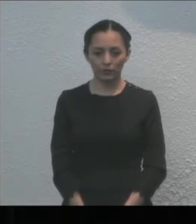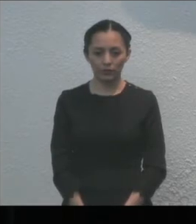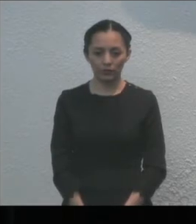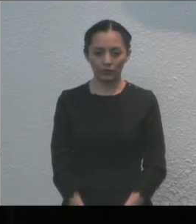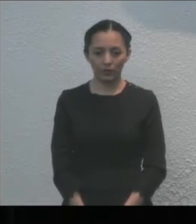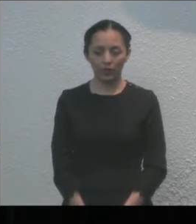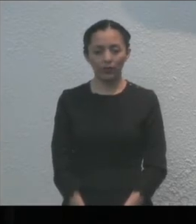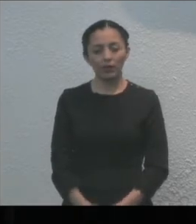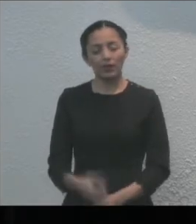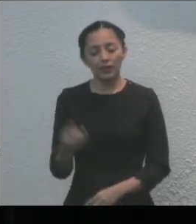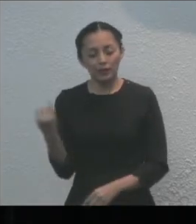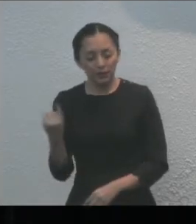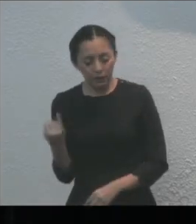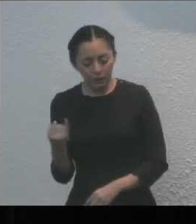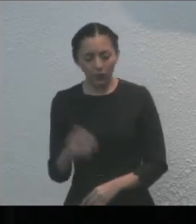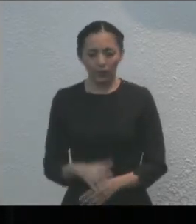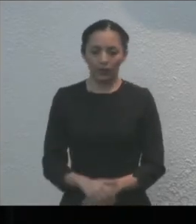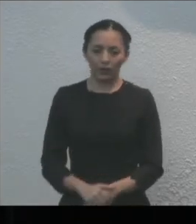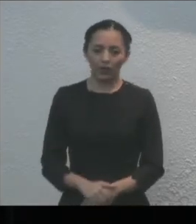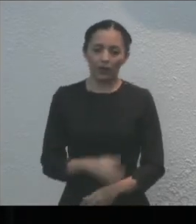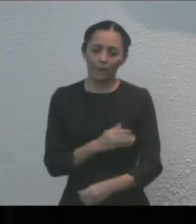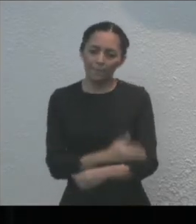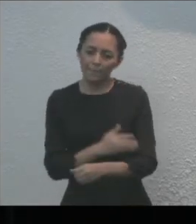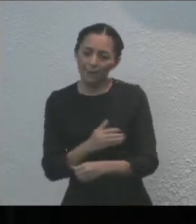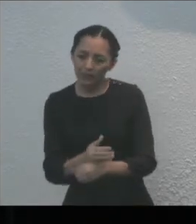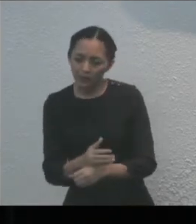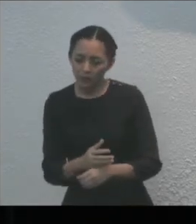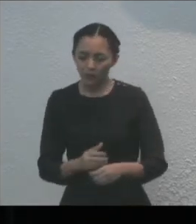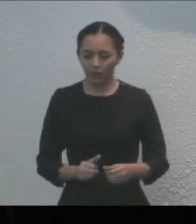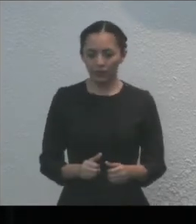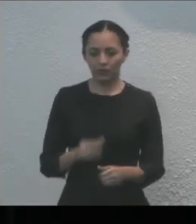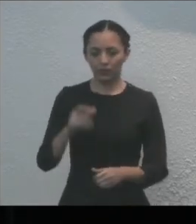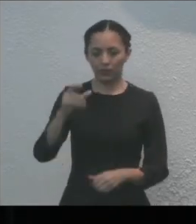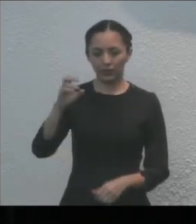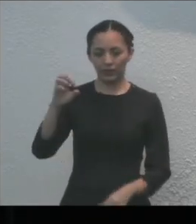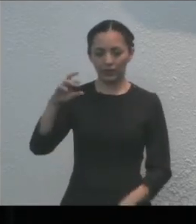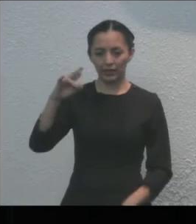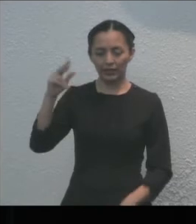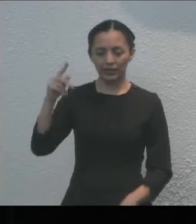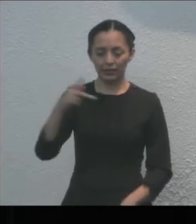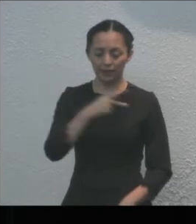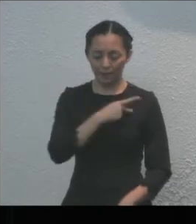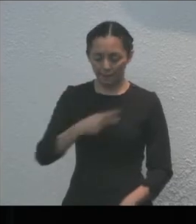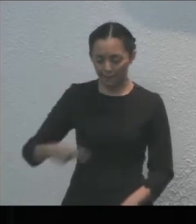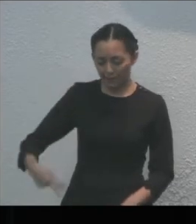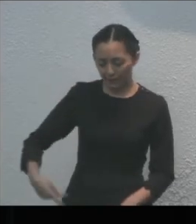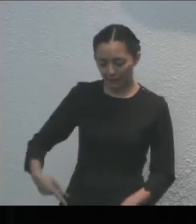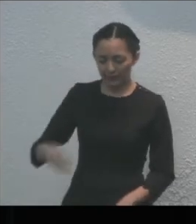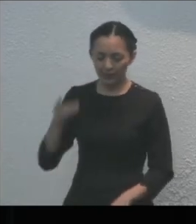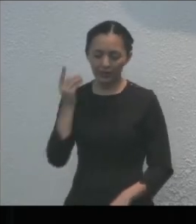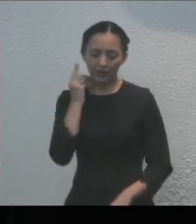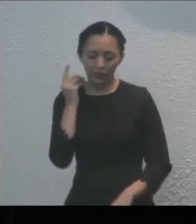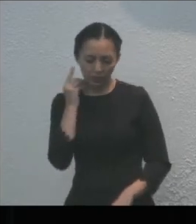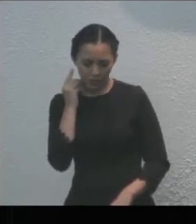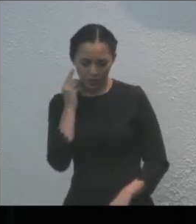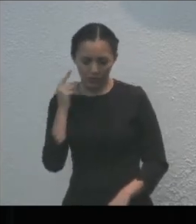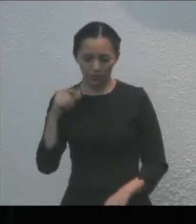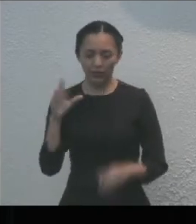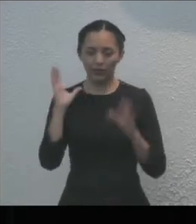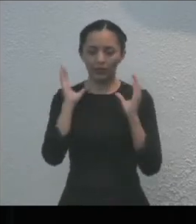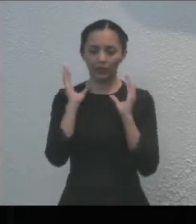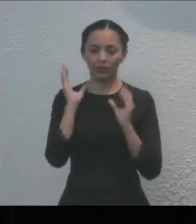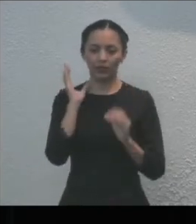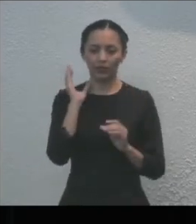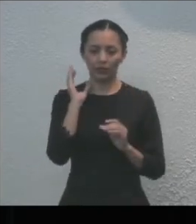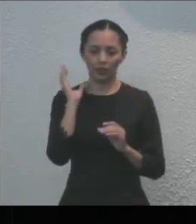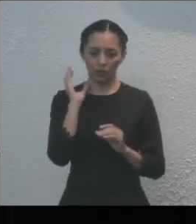Por supuesto, a mi compañero Erick Gustavo, presidente de la mesa directiva de esta honorable decimosexta legislatura.